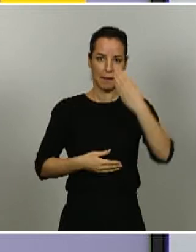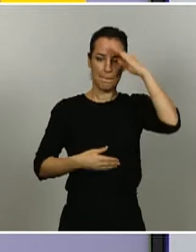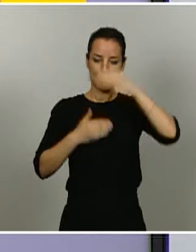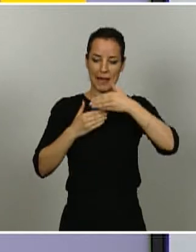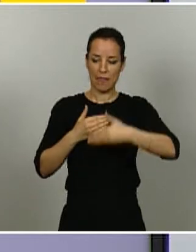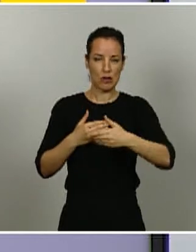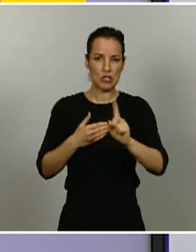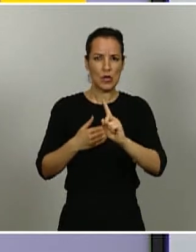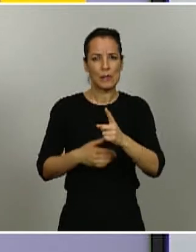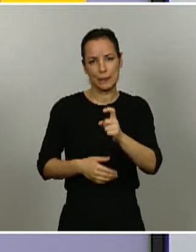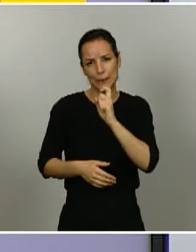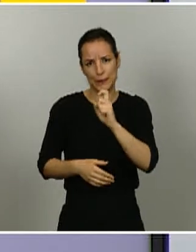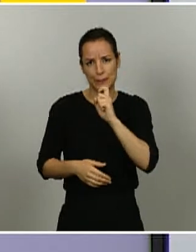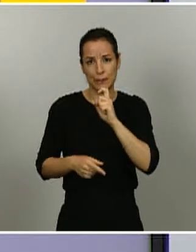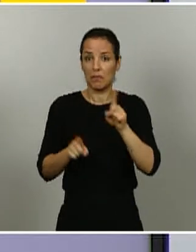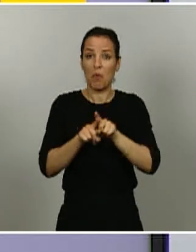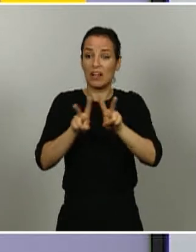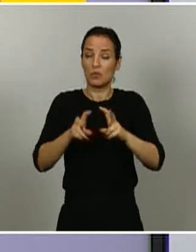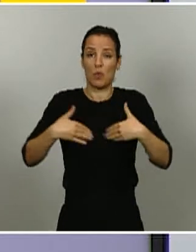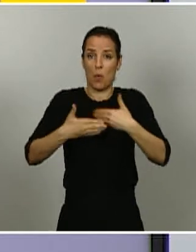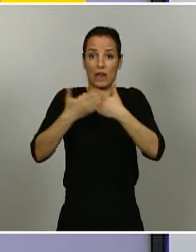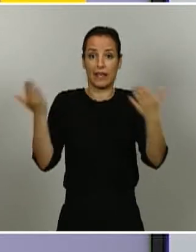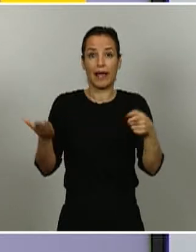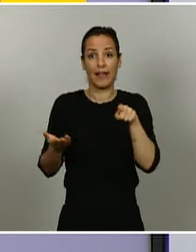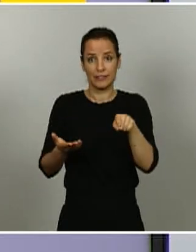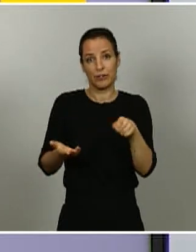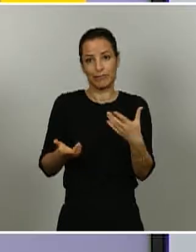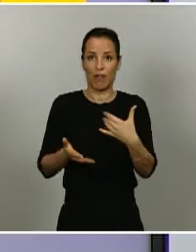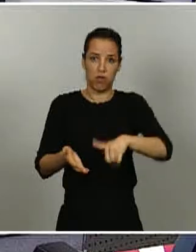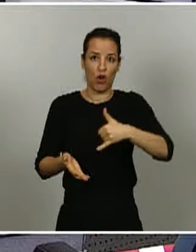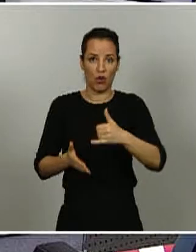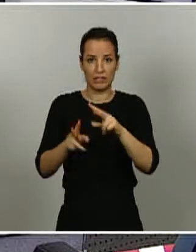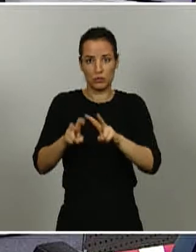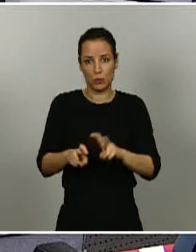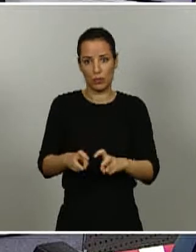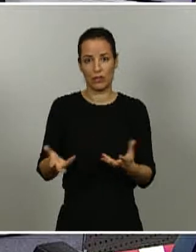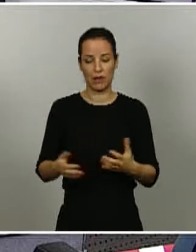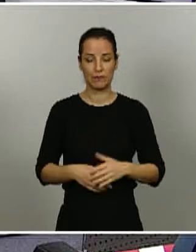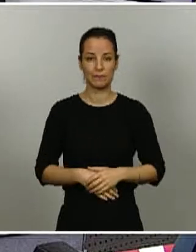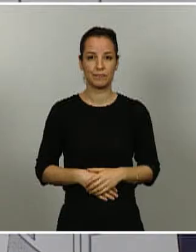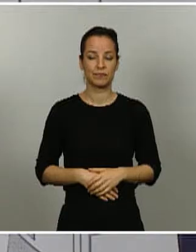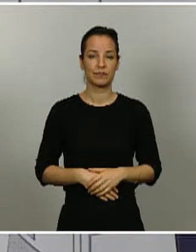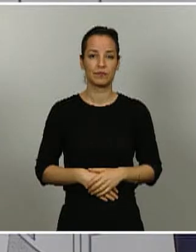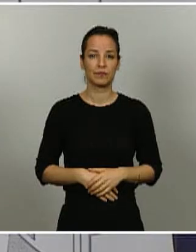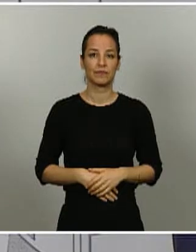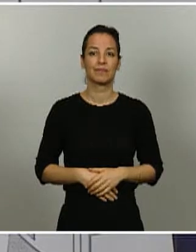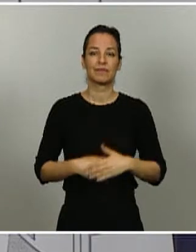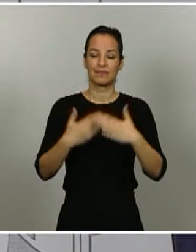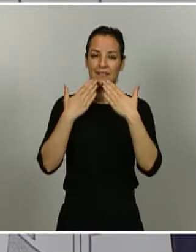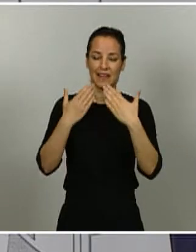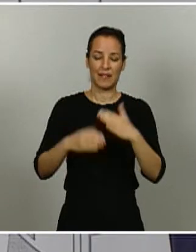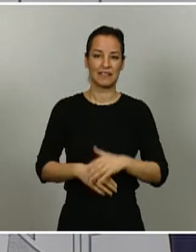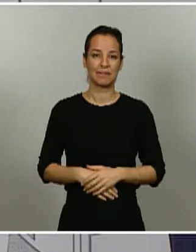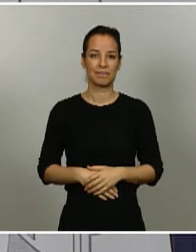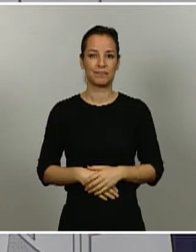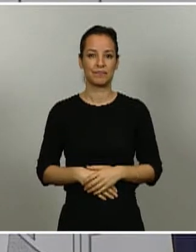una de las deficiencias del estudio, obviamente. Muchas gracias. Respecto a la transparencia y en qué momento,